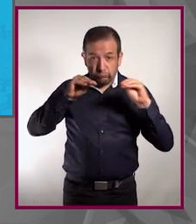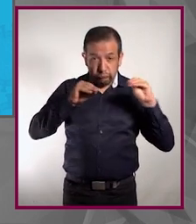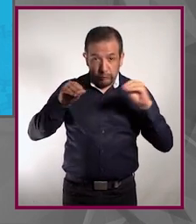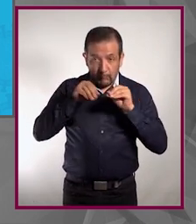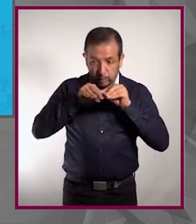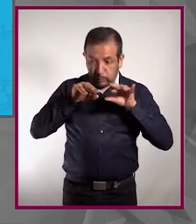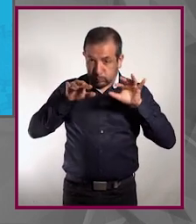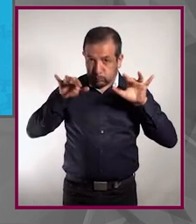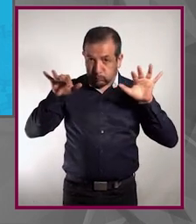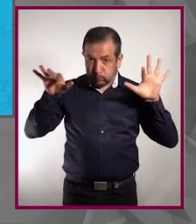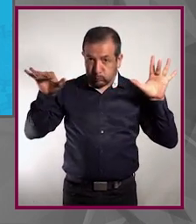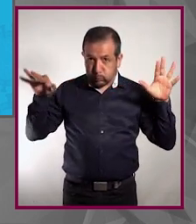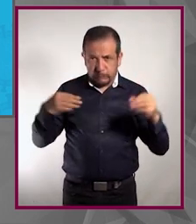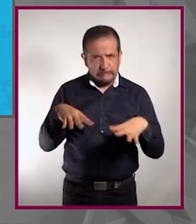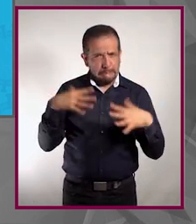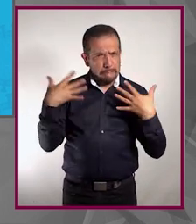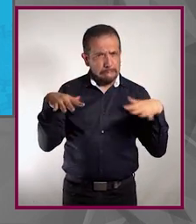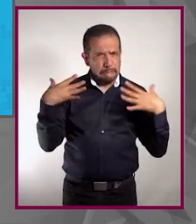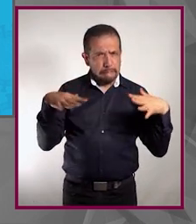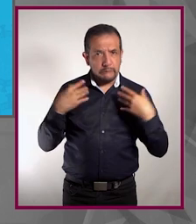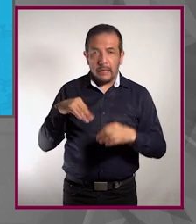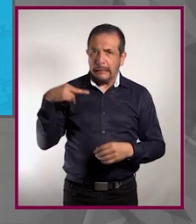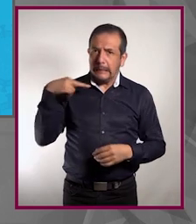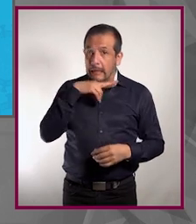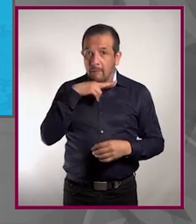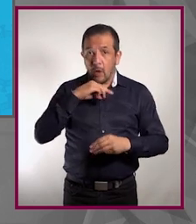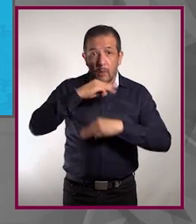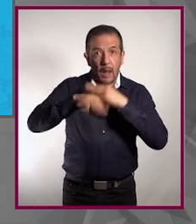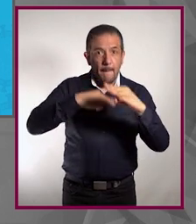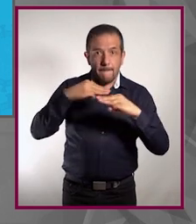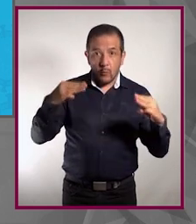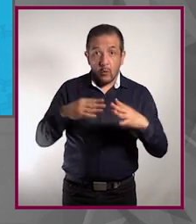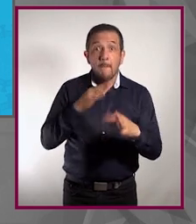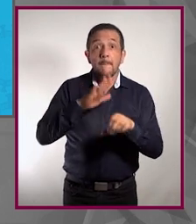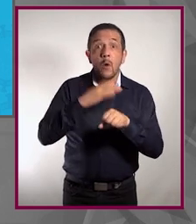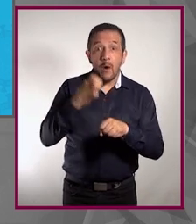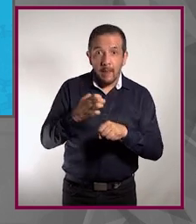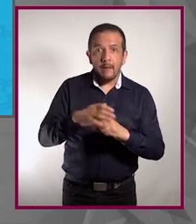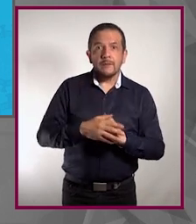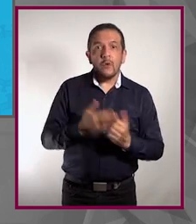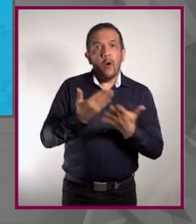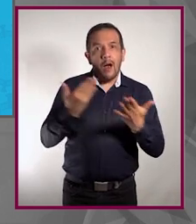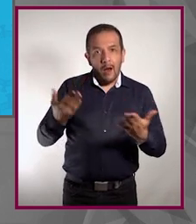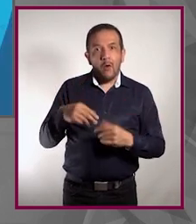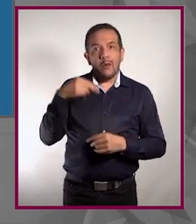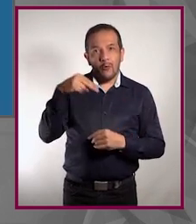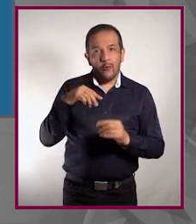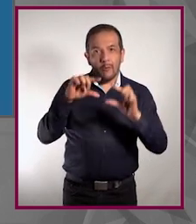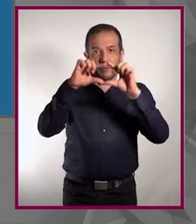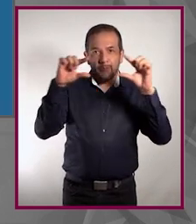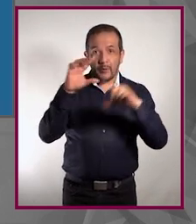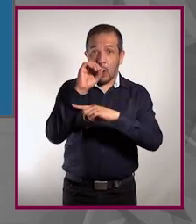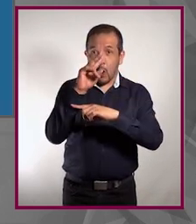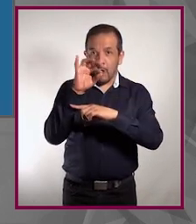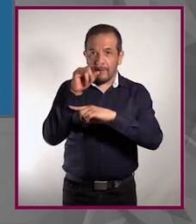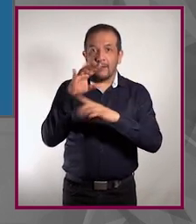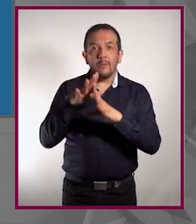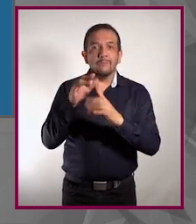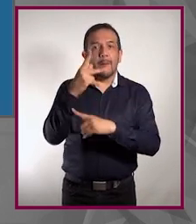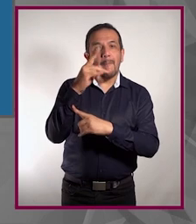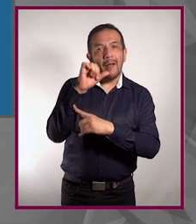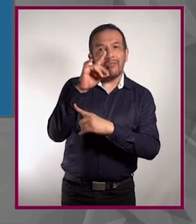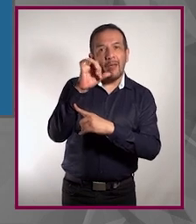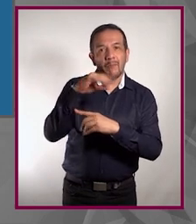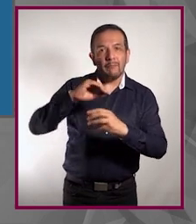brotes de COVID-19 se han multiplicado a gran velocidad en todo el mundo. Por esta razón, se ha caracterizado a la COVID-19